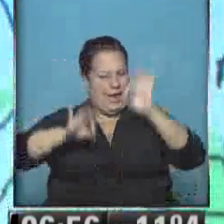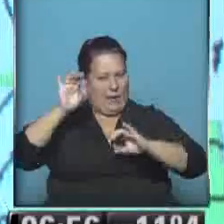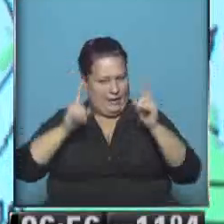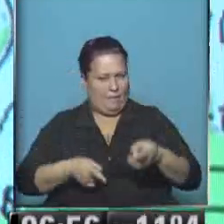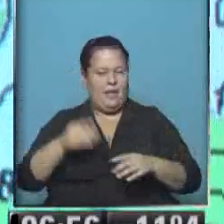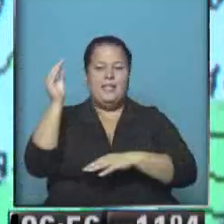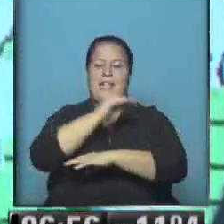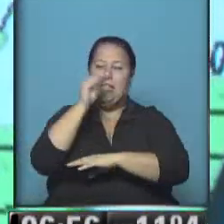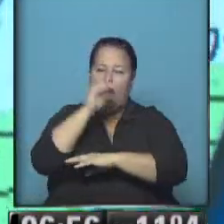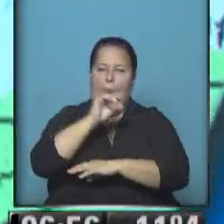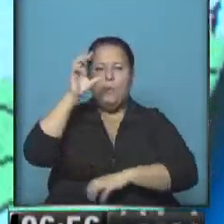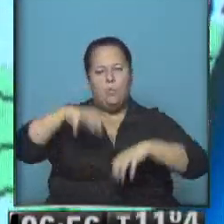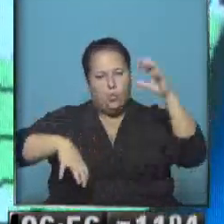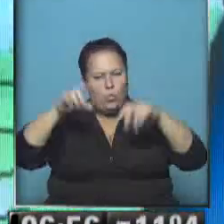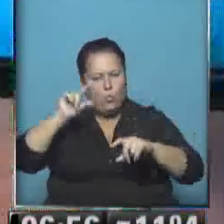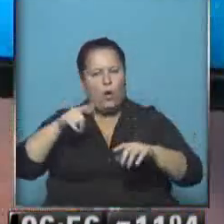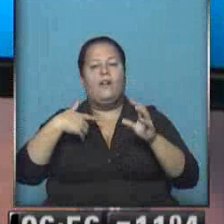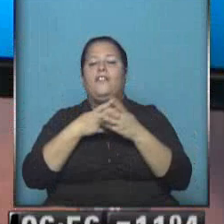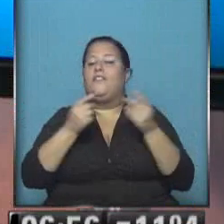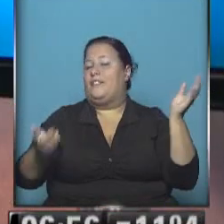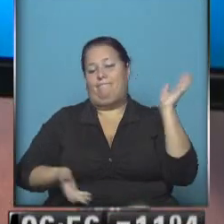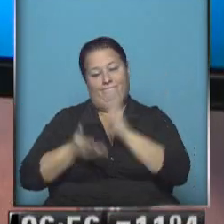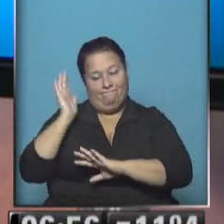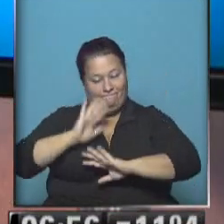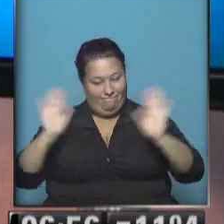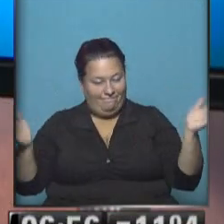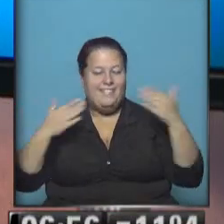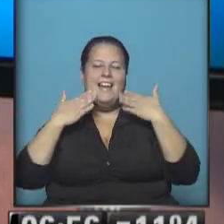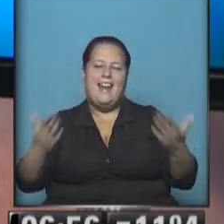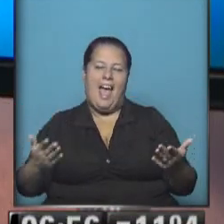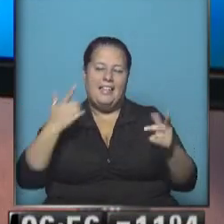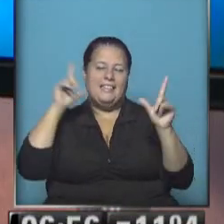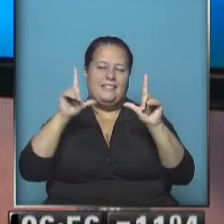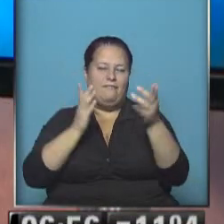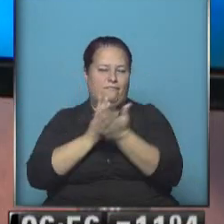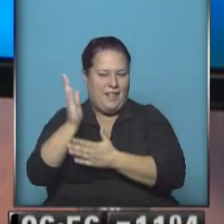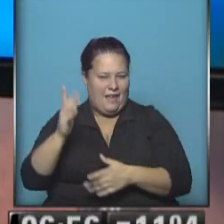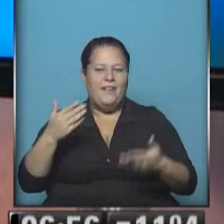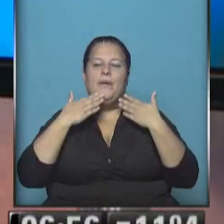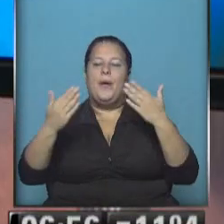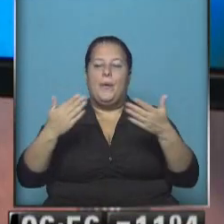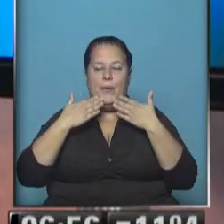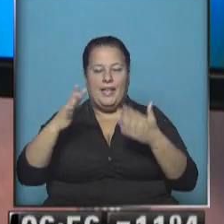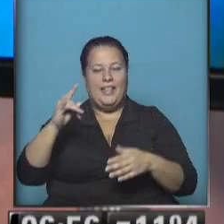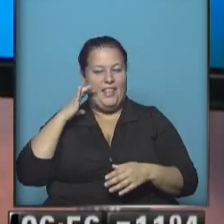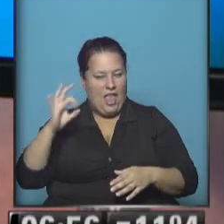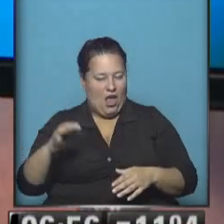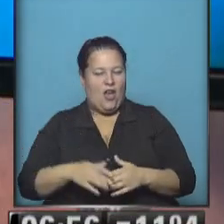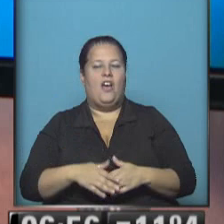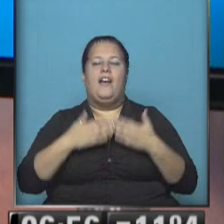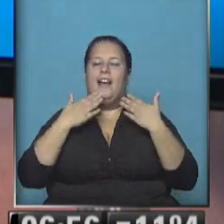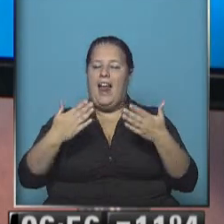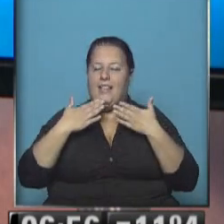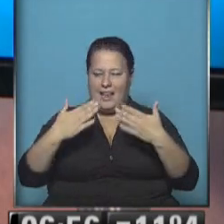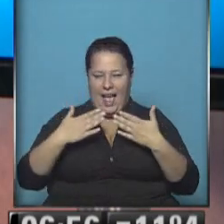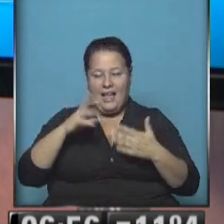Y Santa Cruz, alguna precipitación y nos tenemos que ir. Gracias, José Fidelidad. Besos, Diego de Ángeles. Gracias,